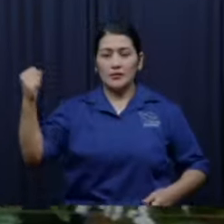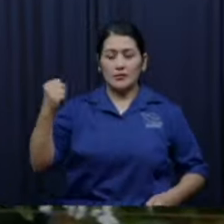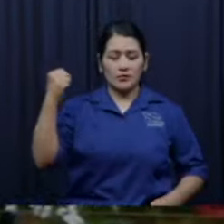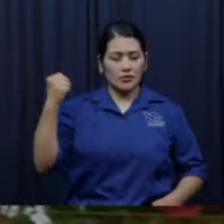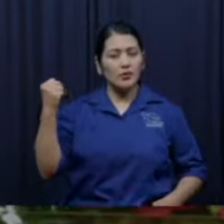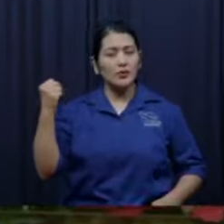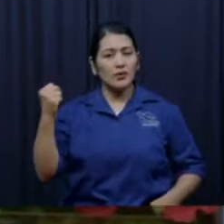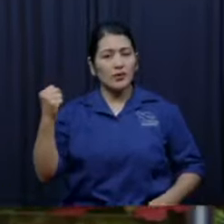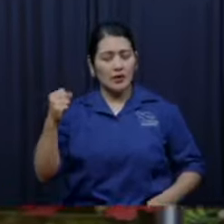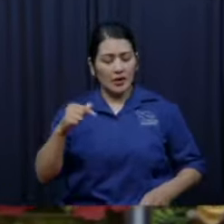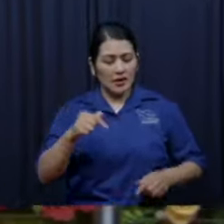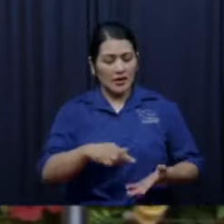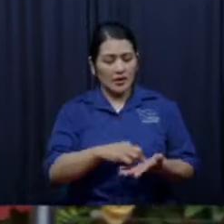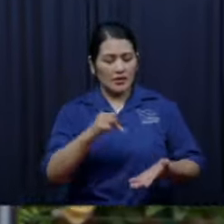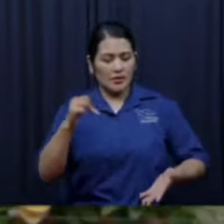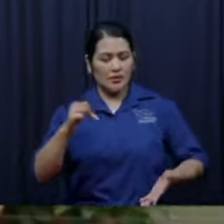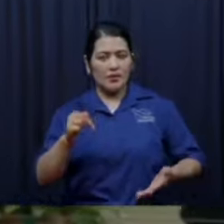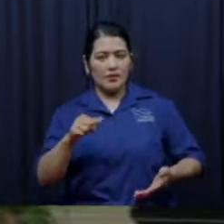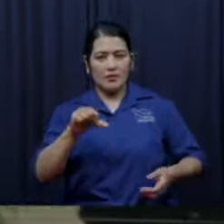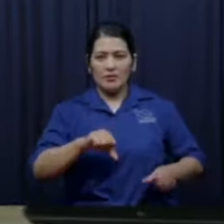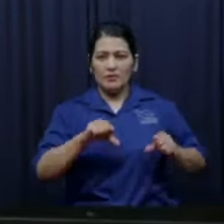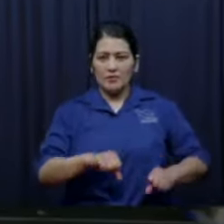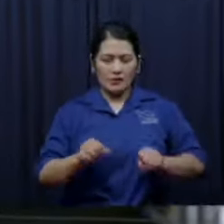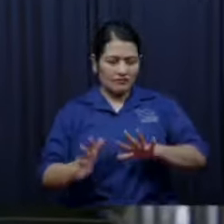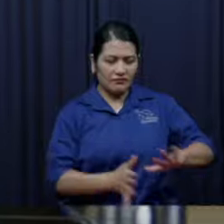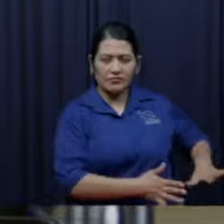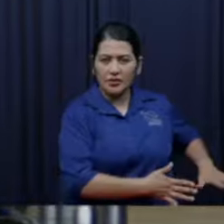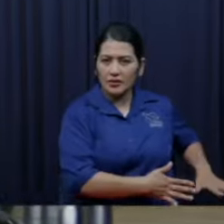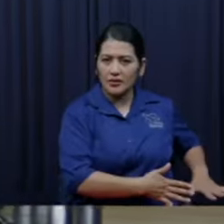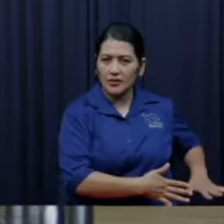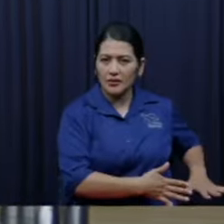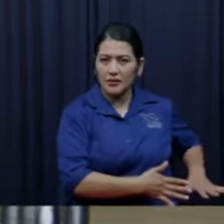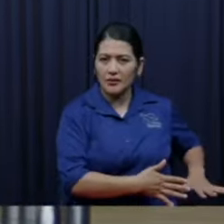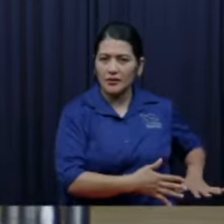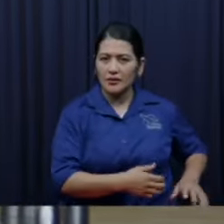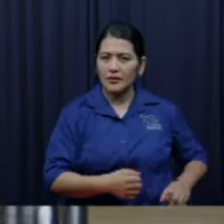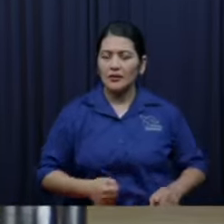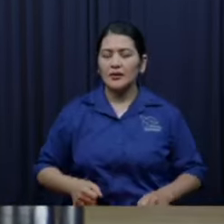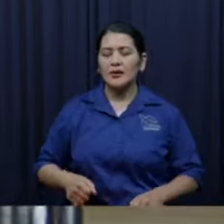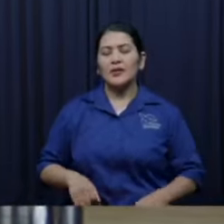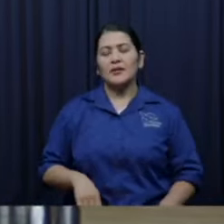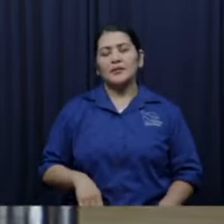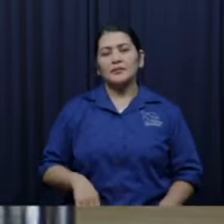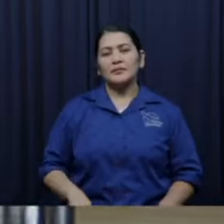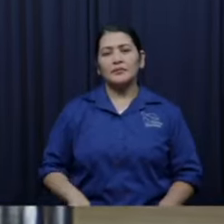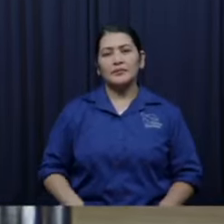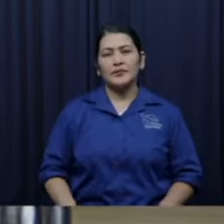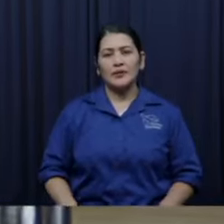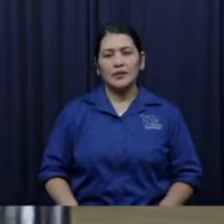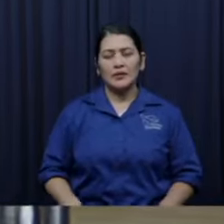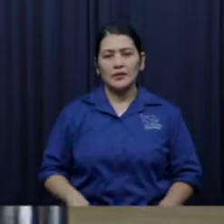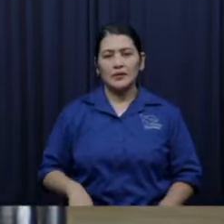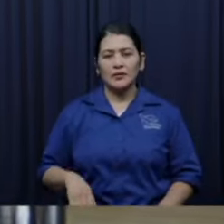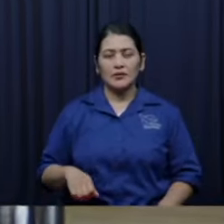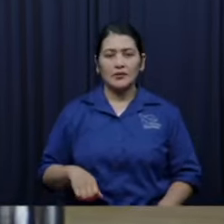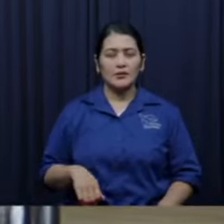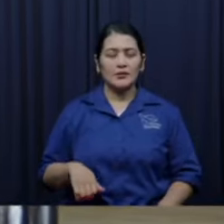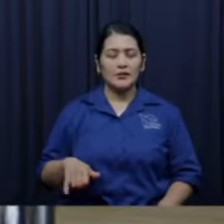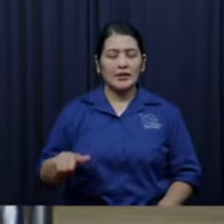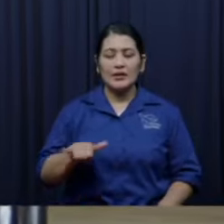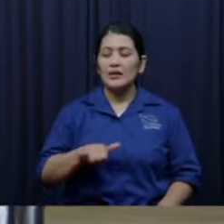que es trillar es separar el cascajo del producto bueno entonces se le pasa un trío de hierro